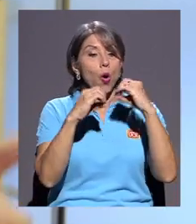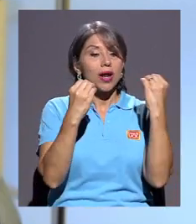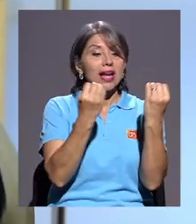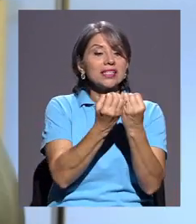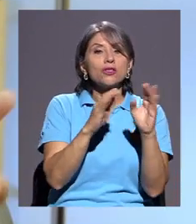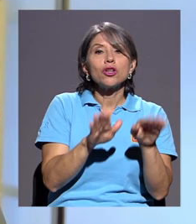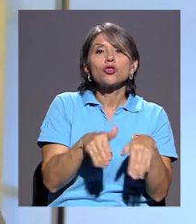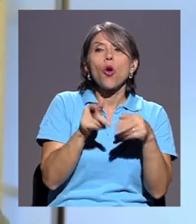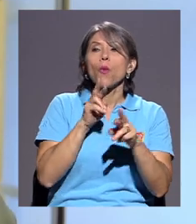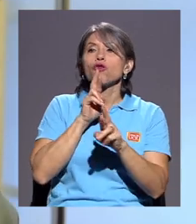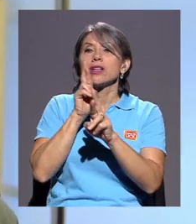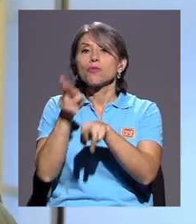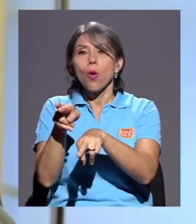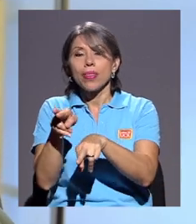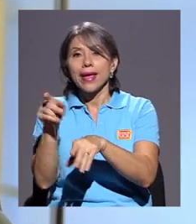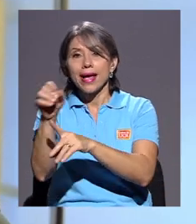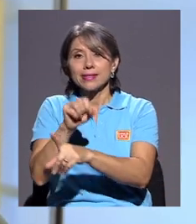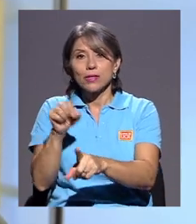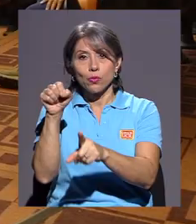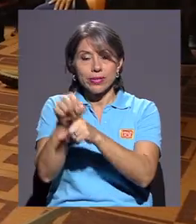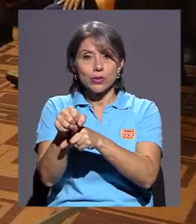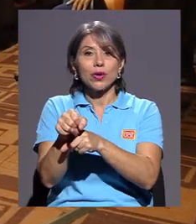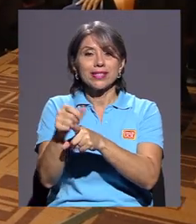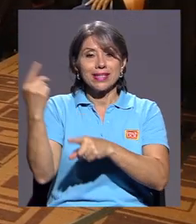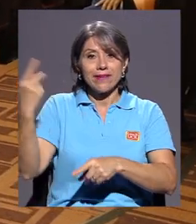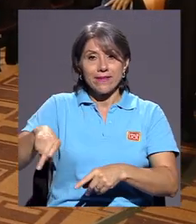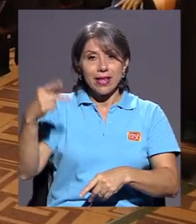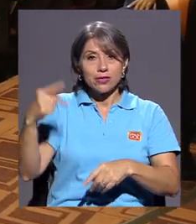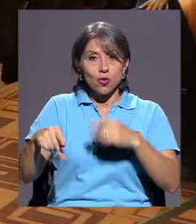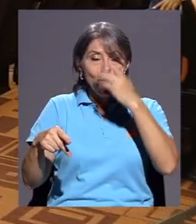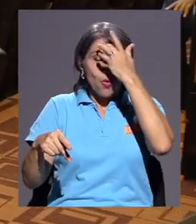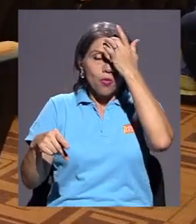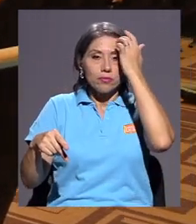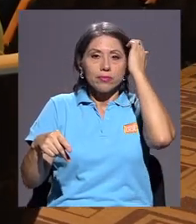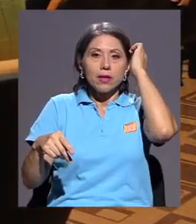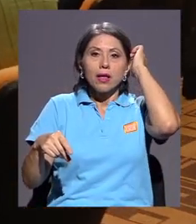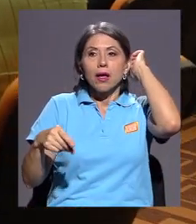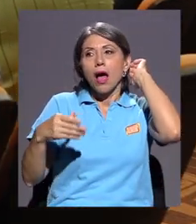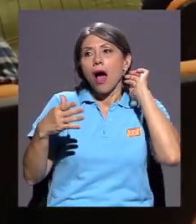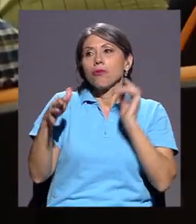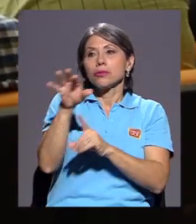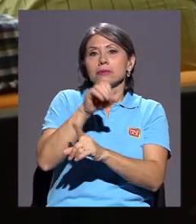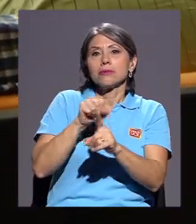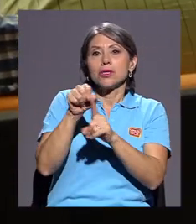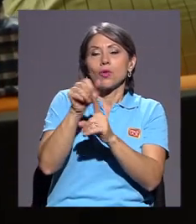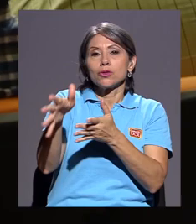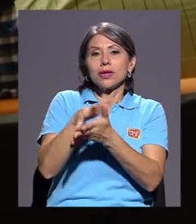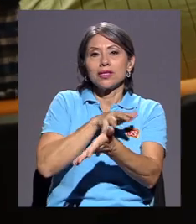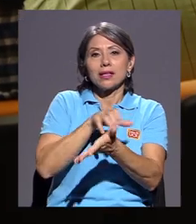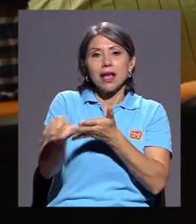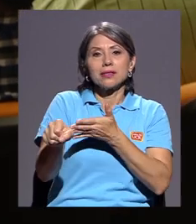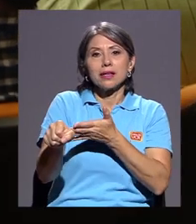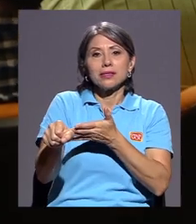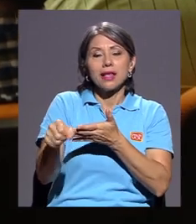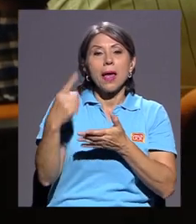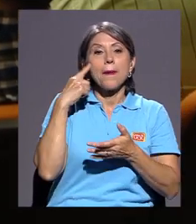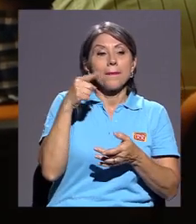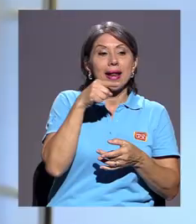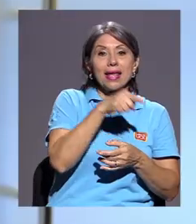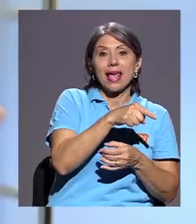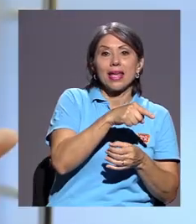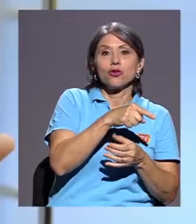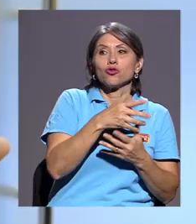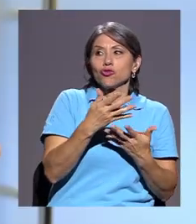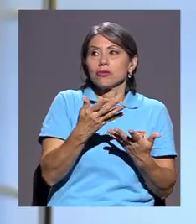organizaciones responden a situaciones de riesgo ante desastres para poder aportar lo que